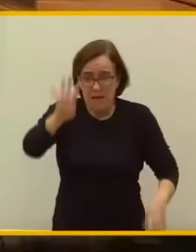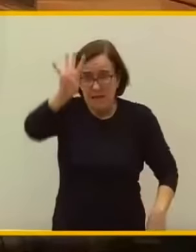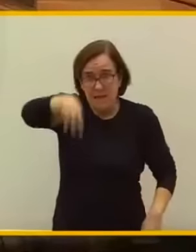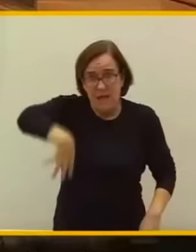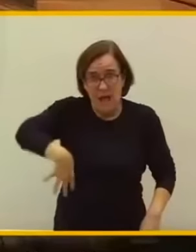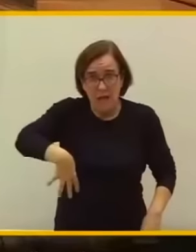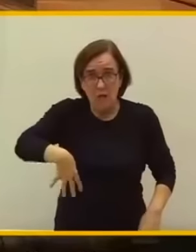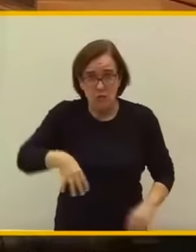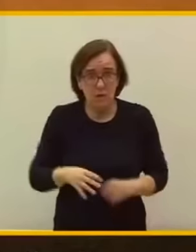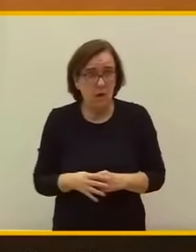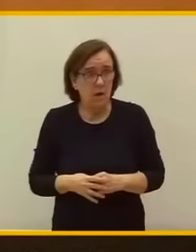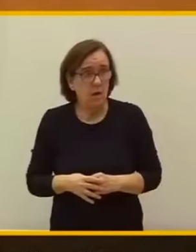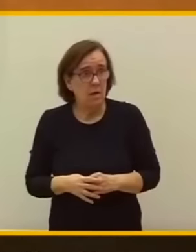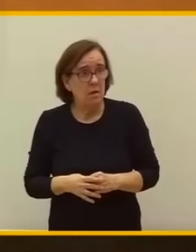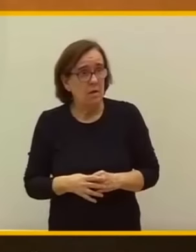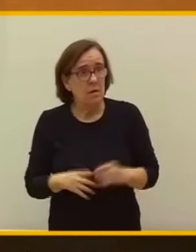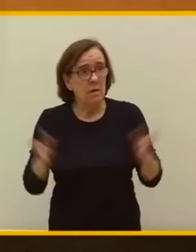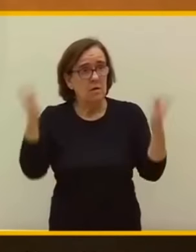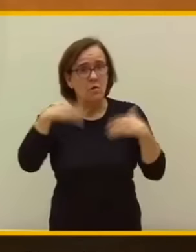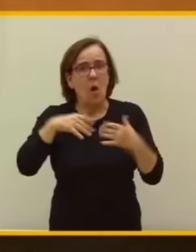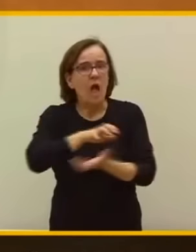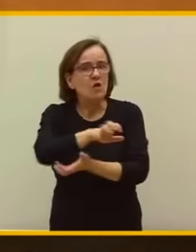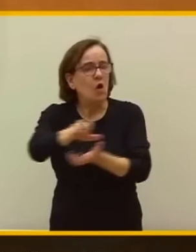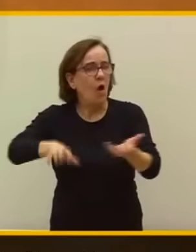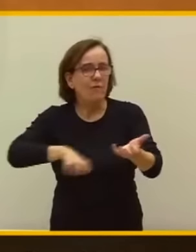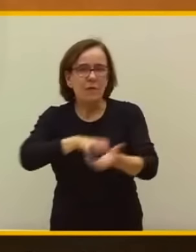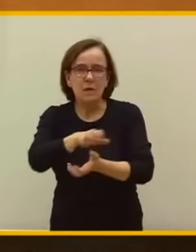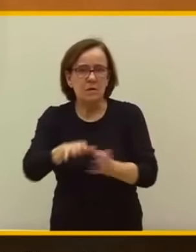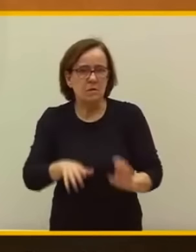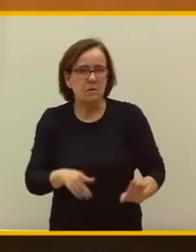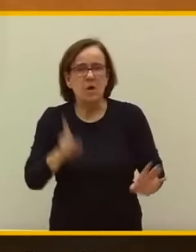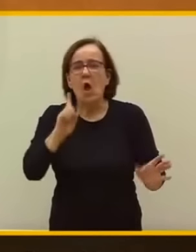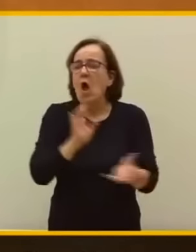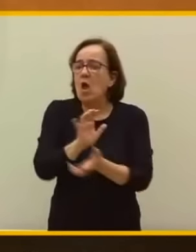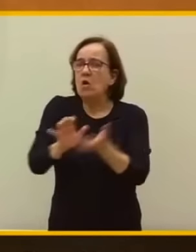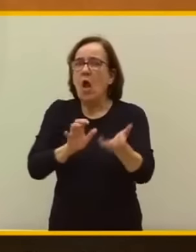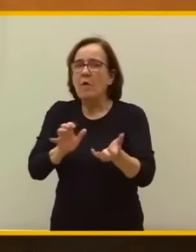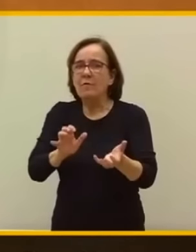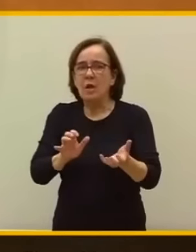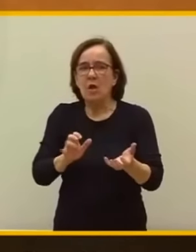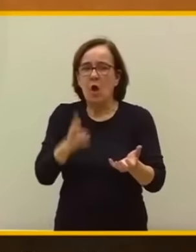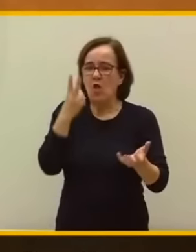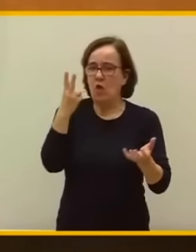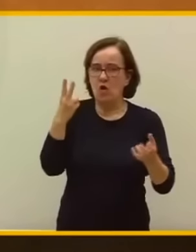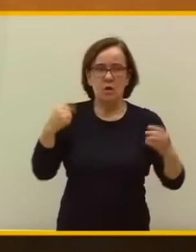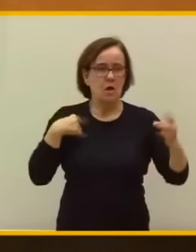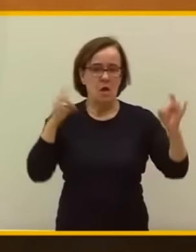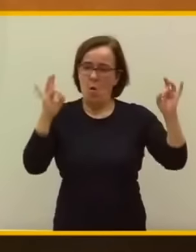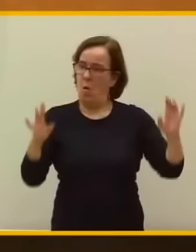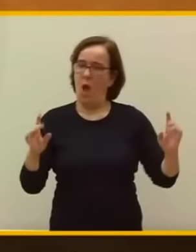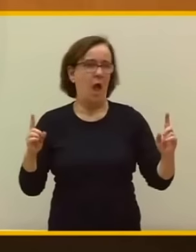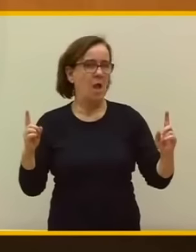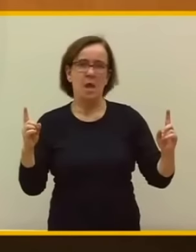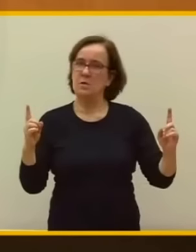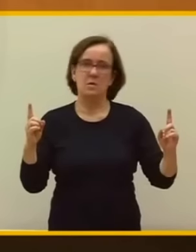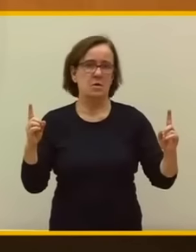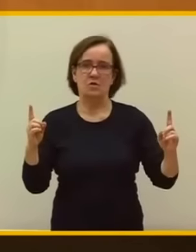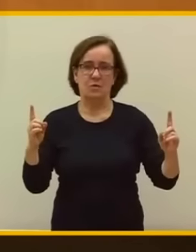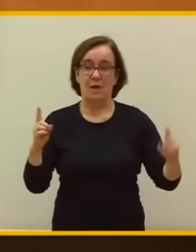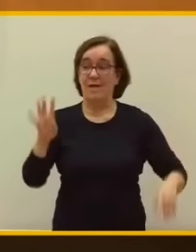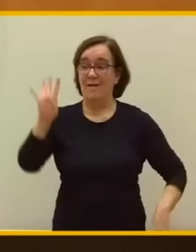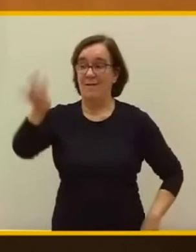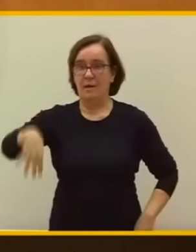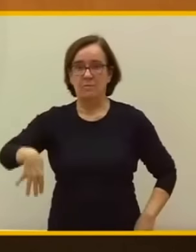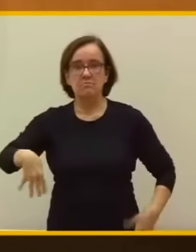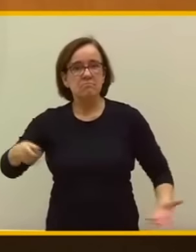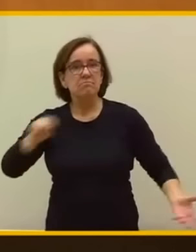no hay un conflicto, esto no va de un conflicto entre dos partes iguales. Aquí lo que hay son catalanes